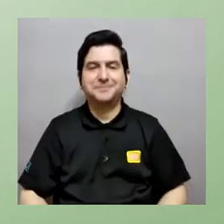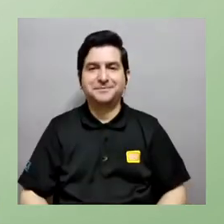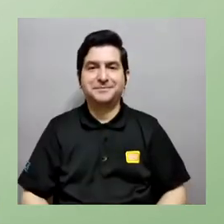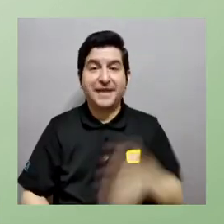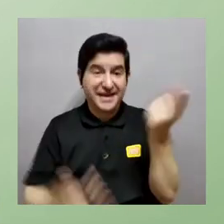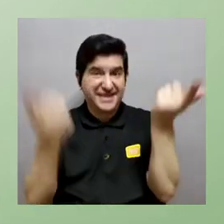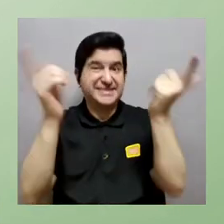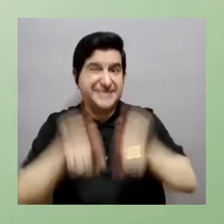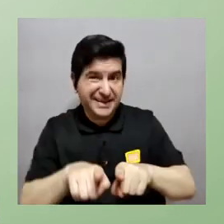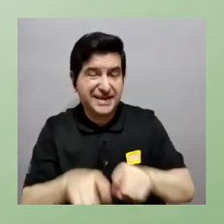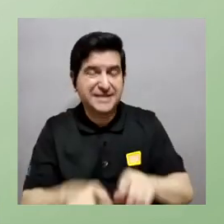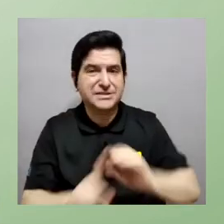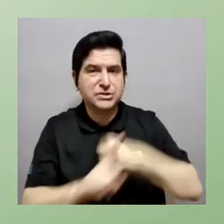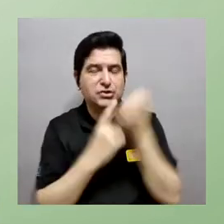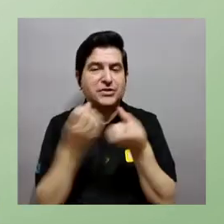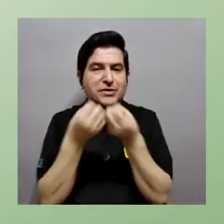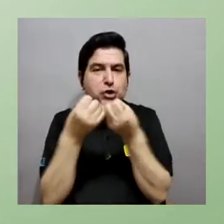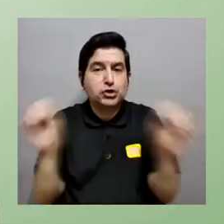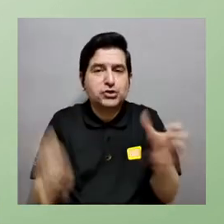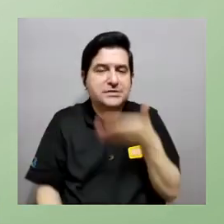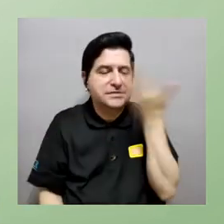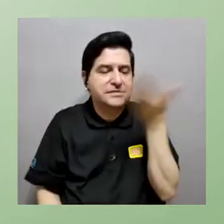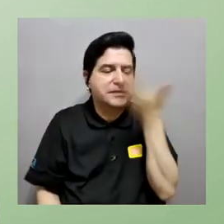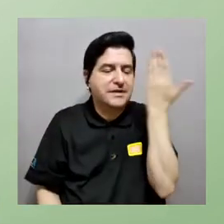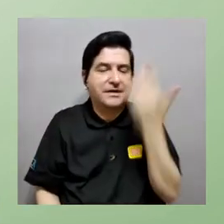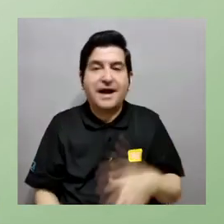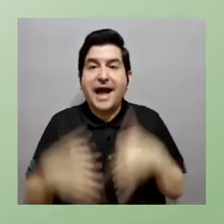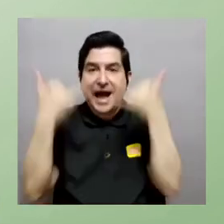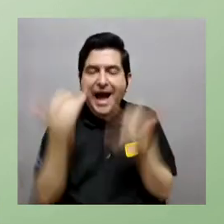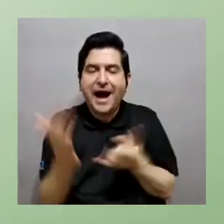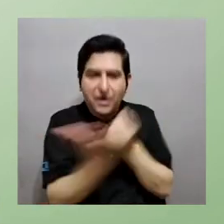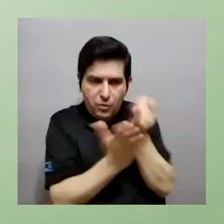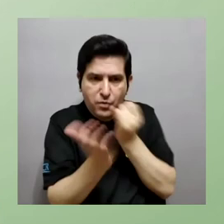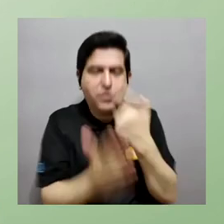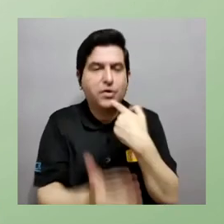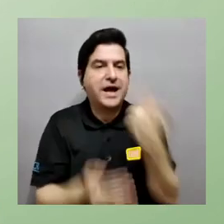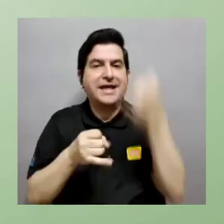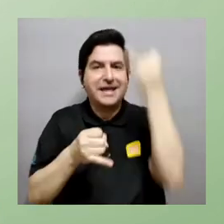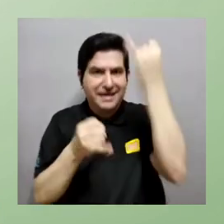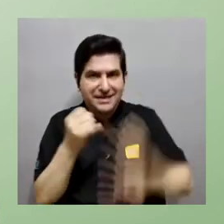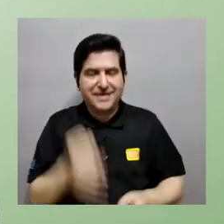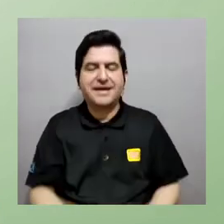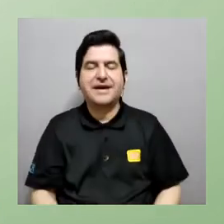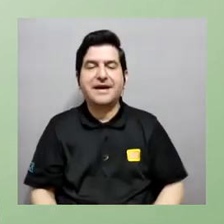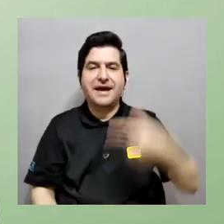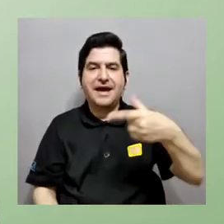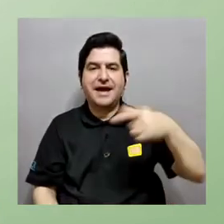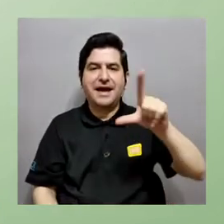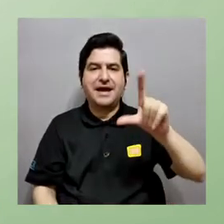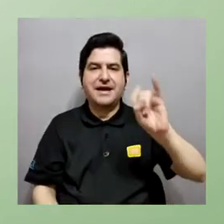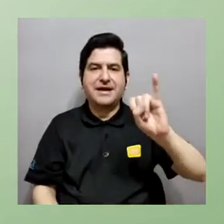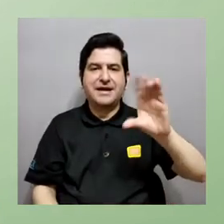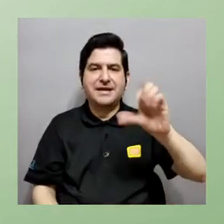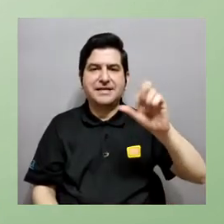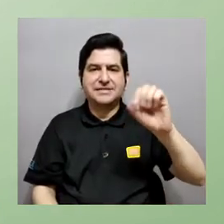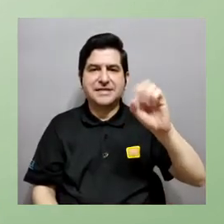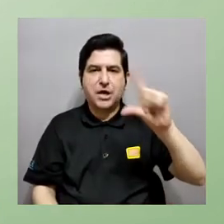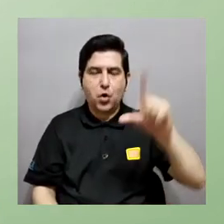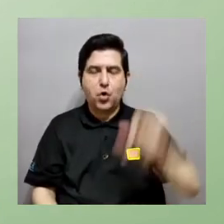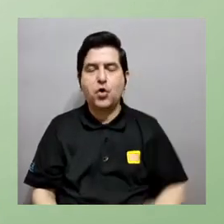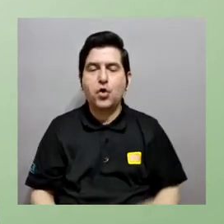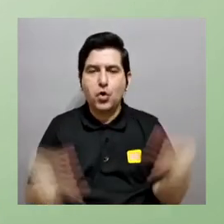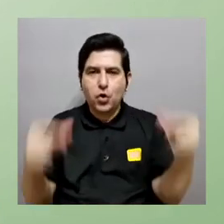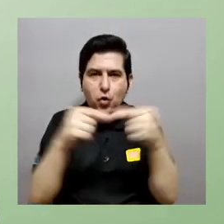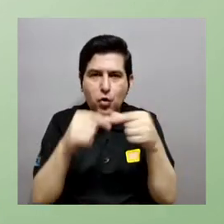oxígeno puede ser un problema entonces en esos casos son en condiciones anaeróbicas justo ahora esta investigación que